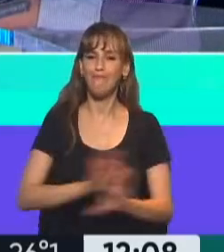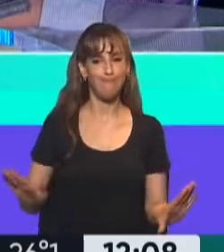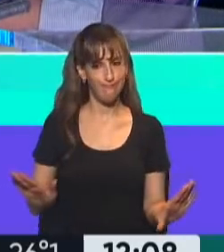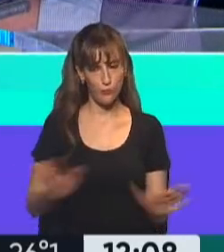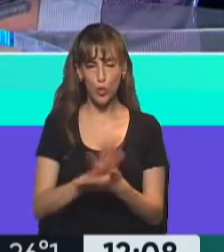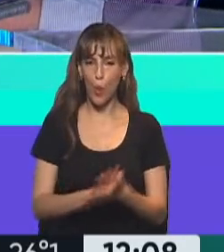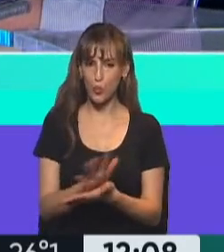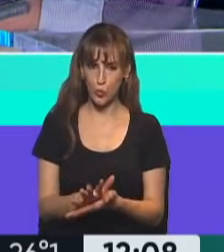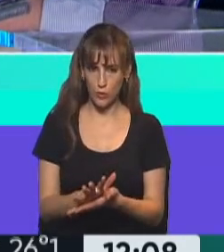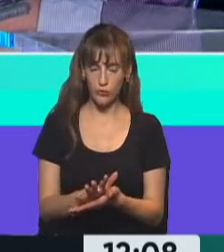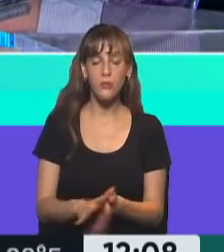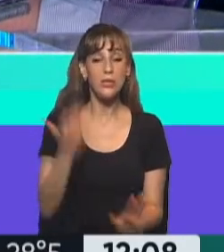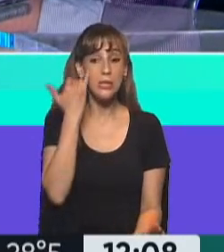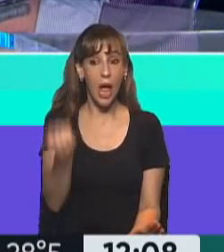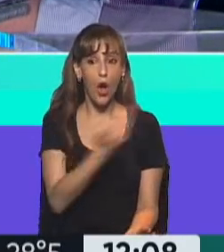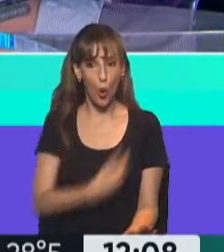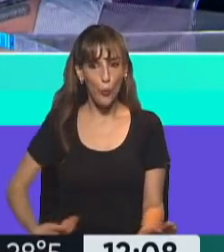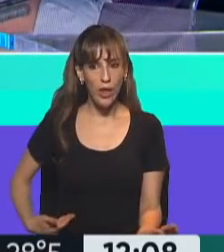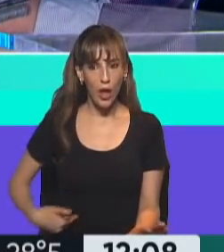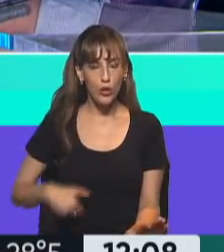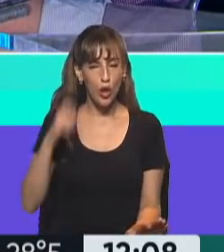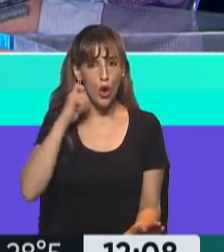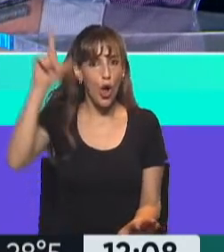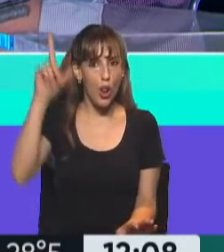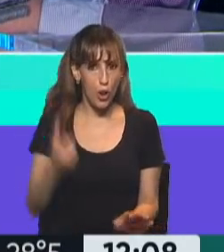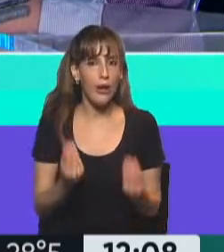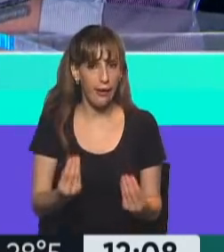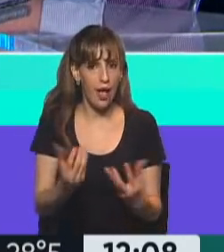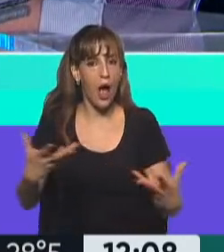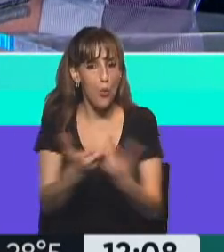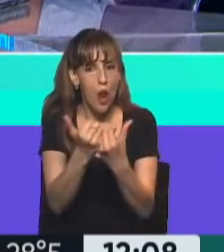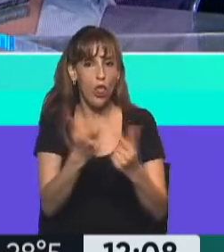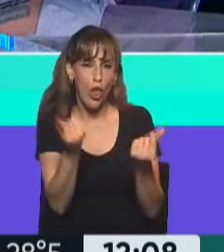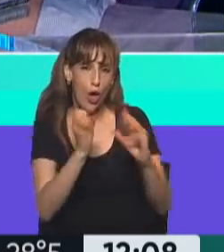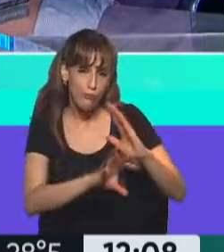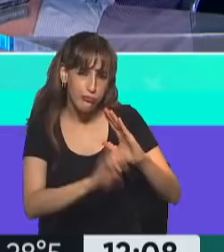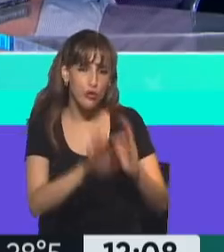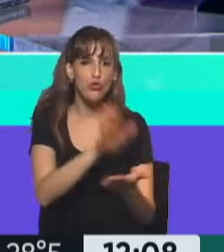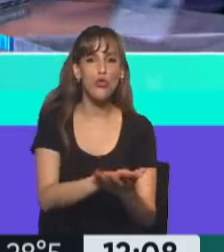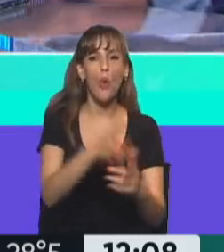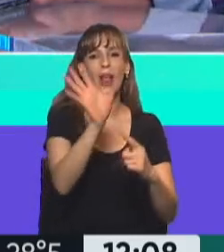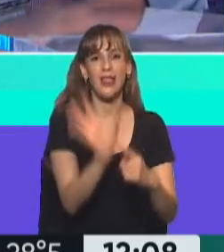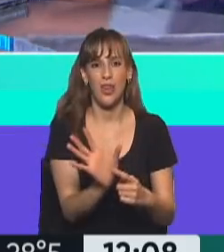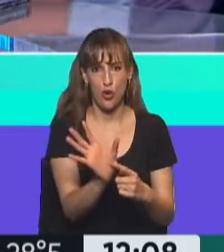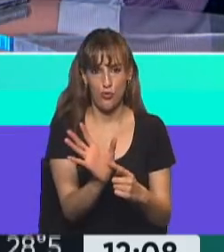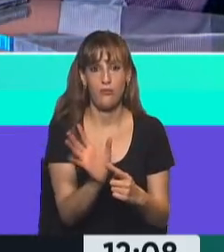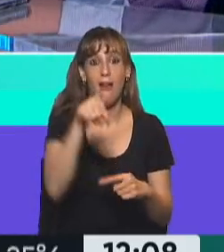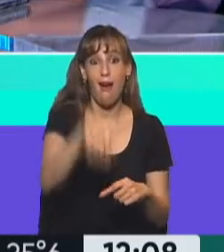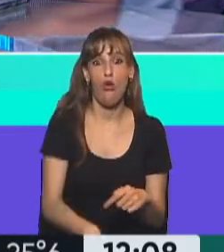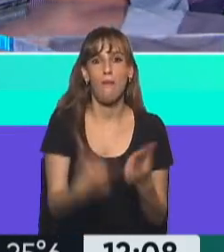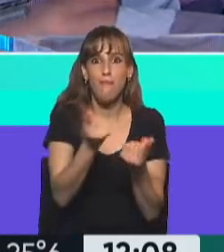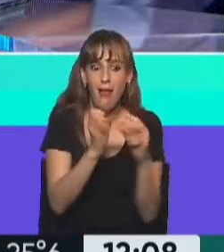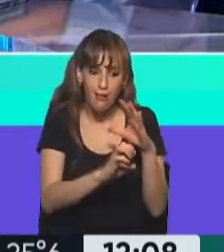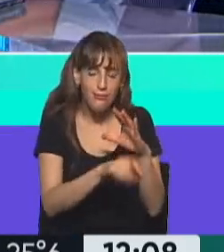hizo una primera acción el gobierno, que es crear el fideicomiso del trigo. Ahora se necesita capitalizar ese fideicomiso. Para lo cual,